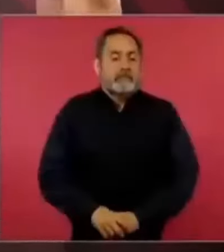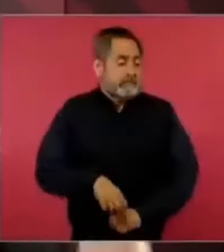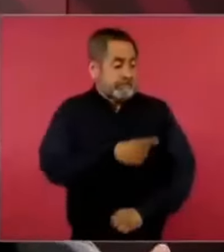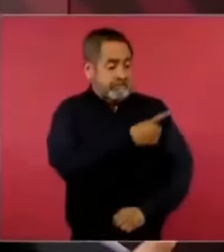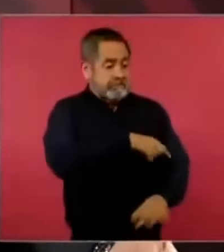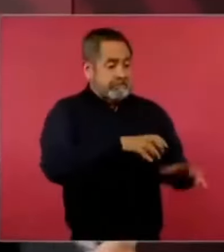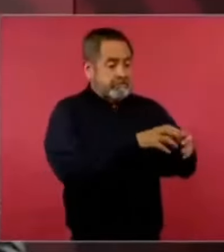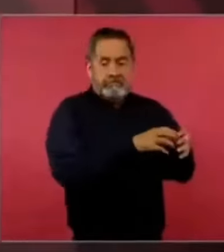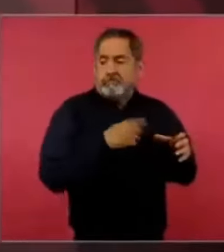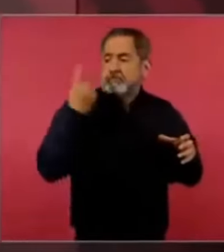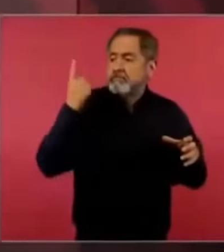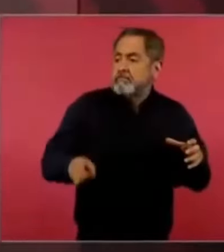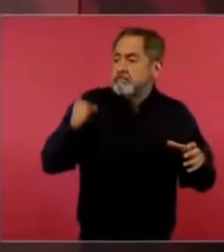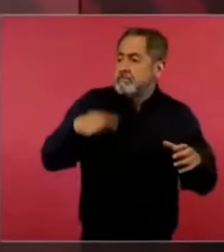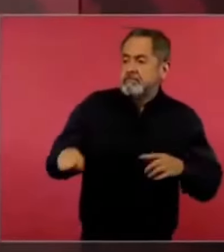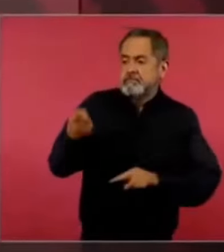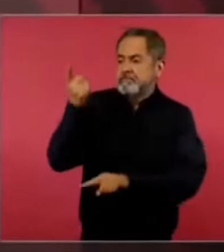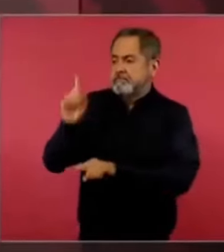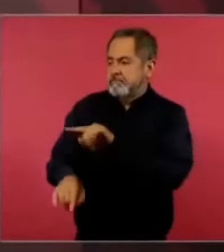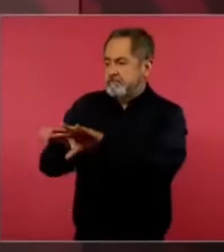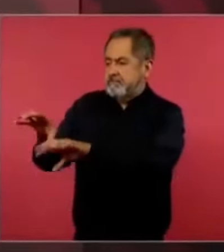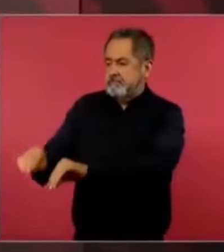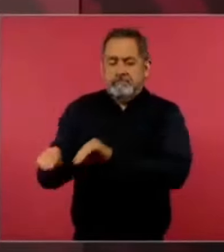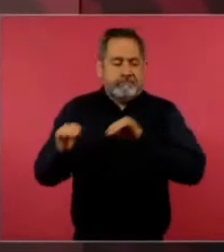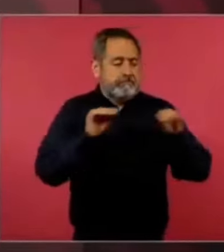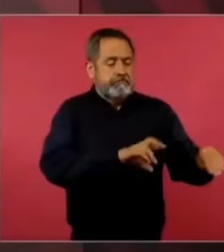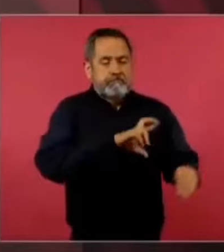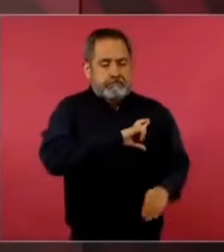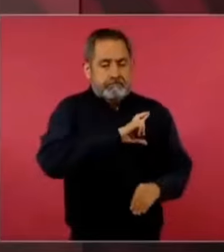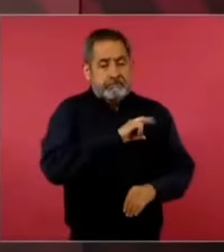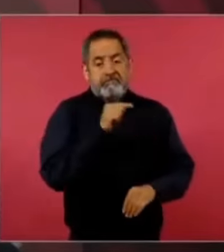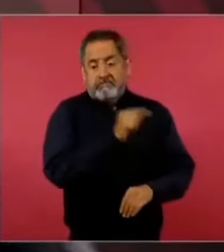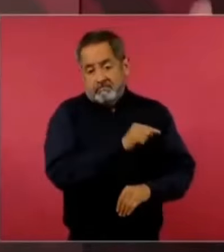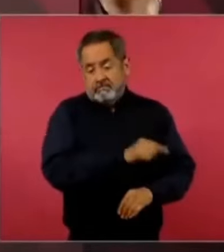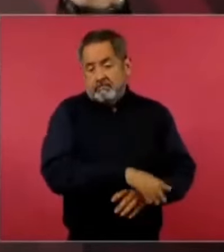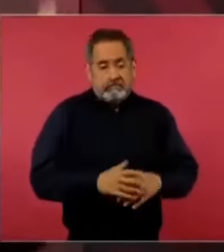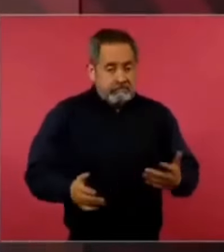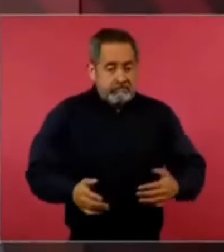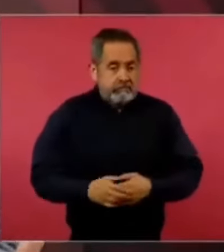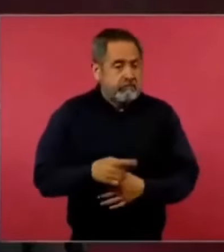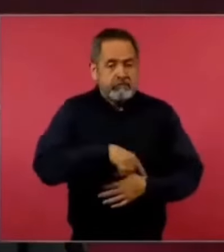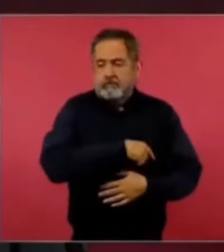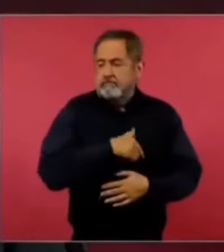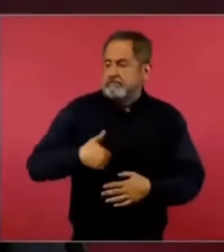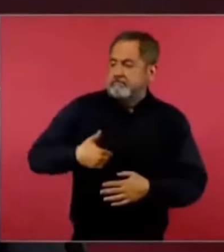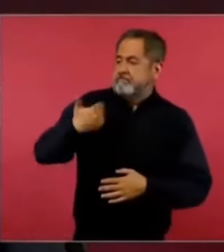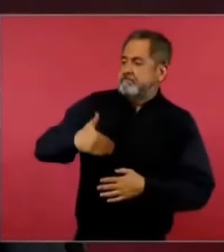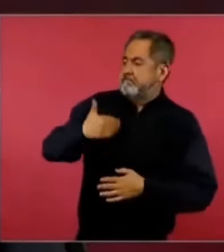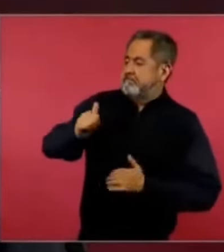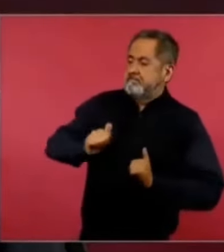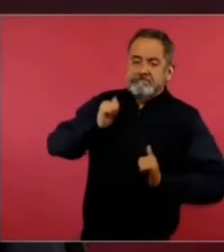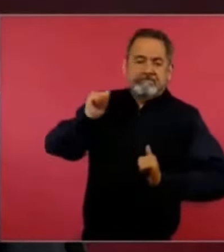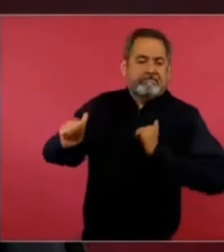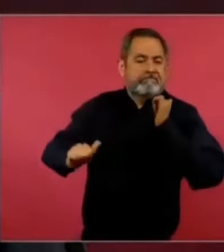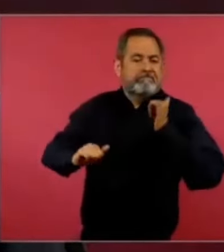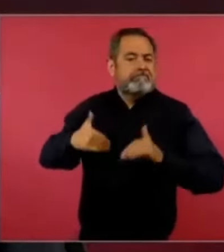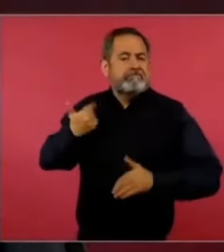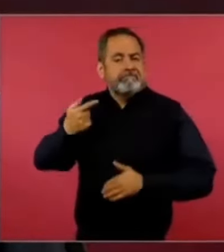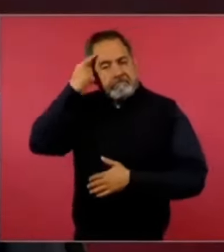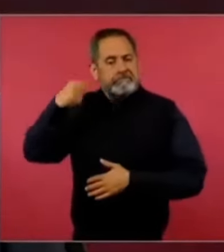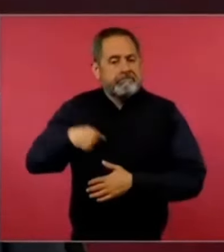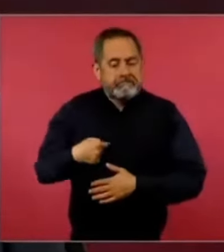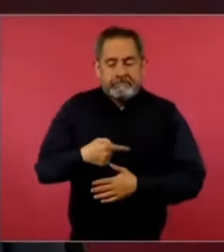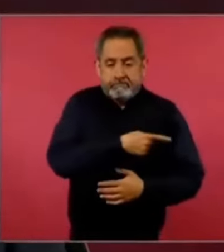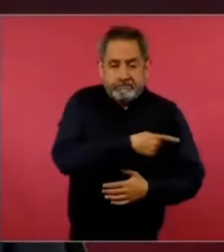el que había hecho en la región, porque no